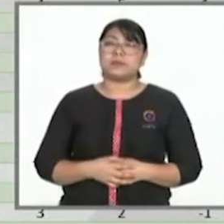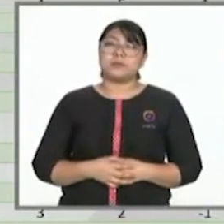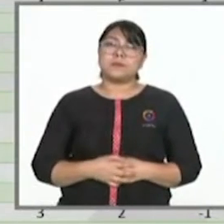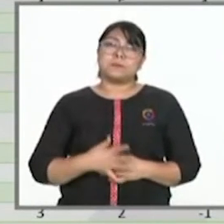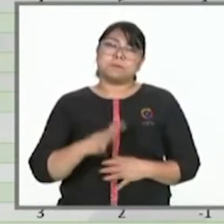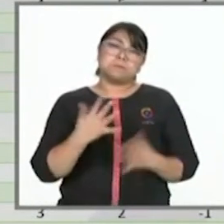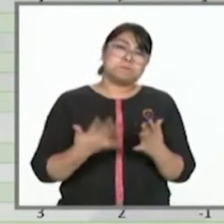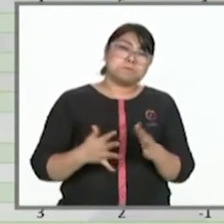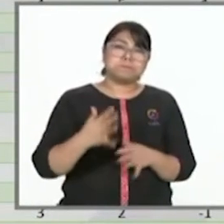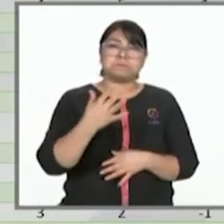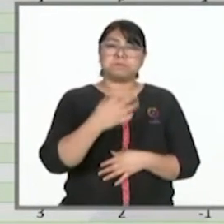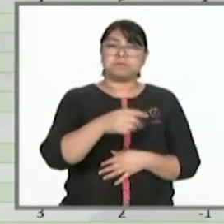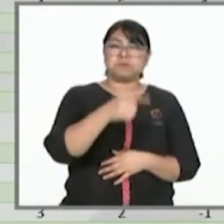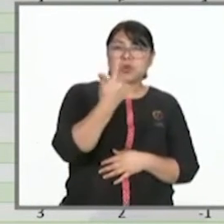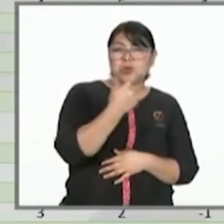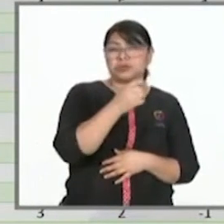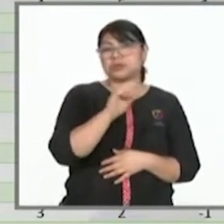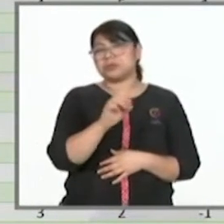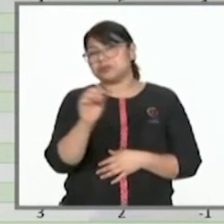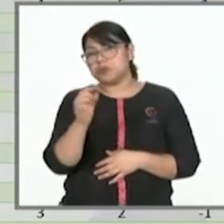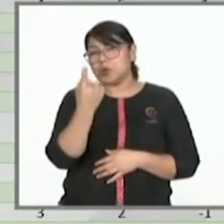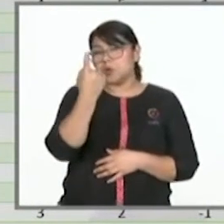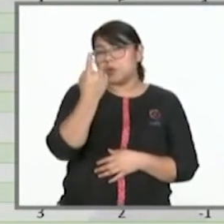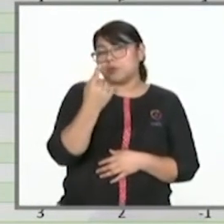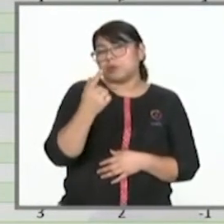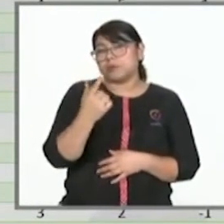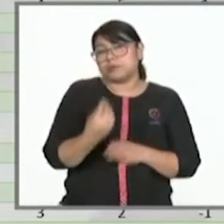oscilan entre los 12 y 1 casos nuevos al día de hoy.